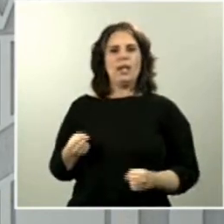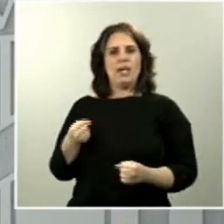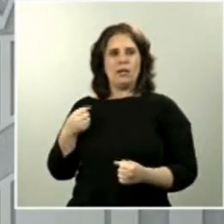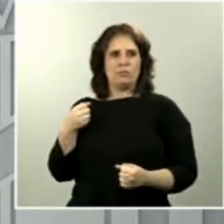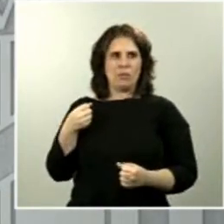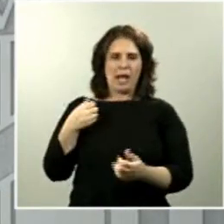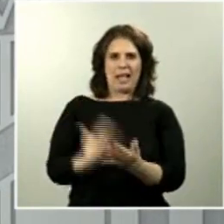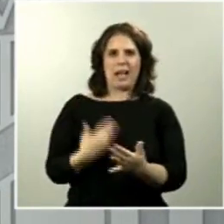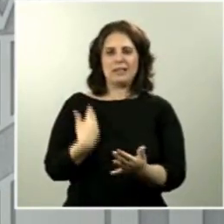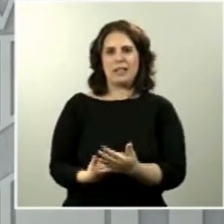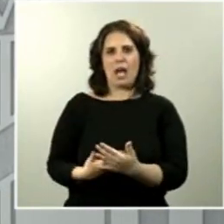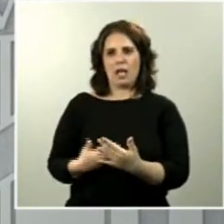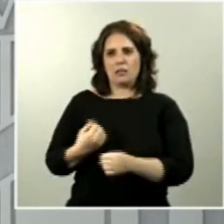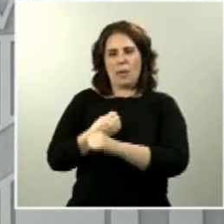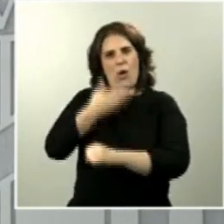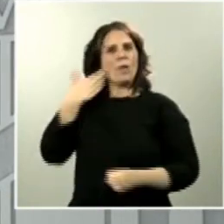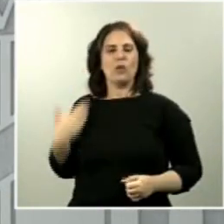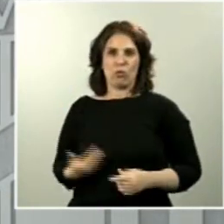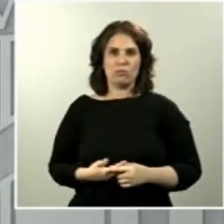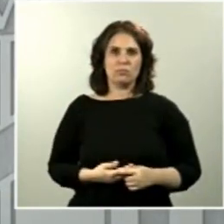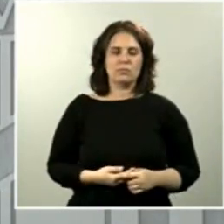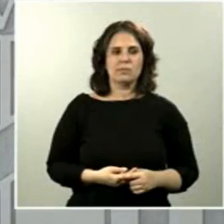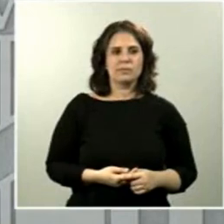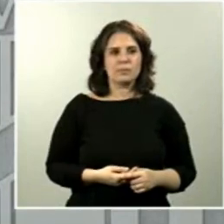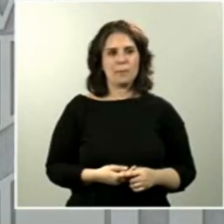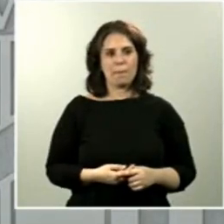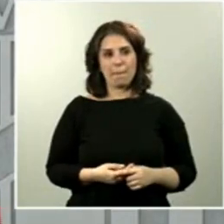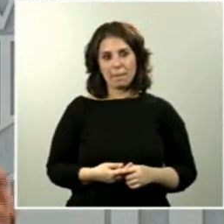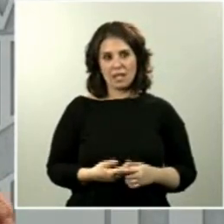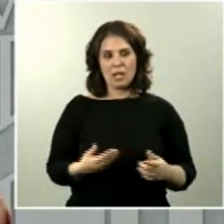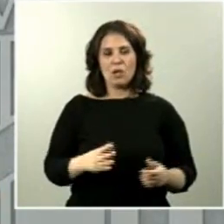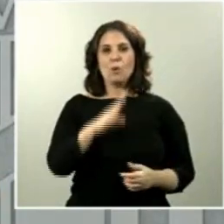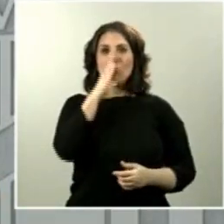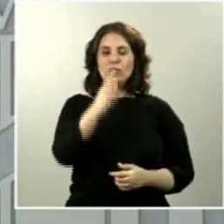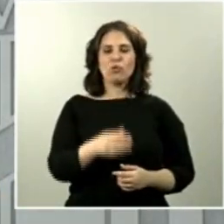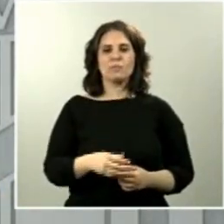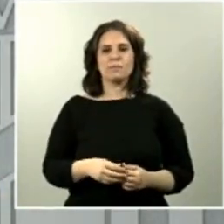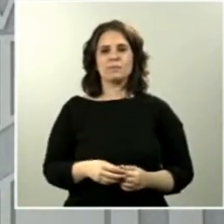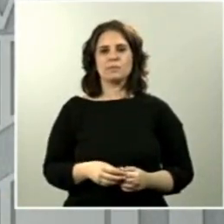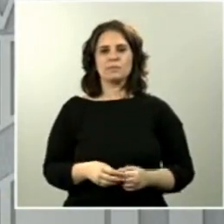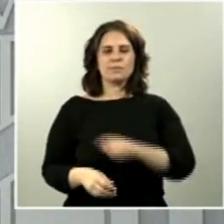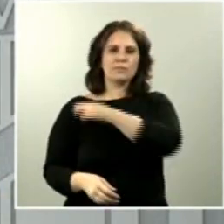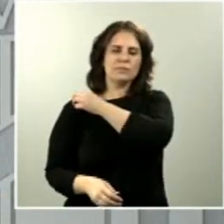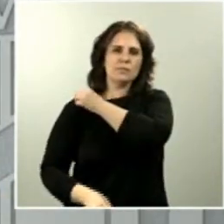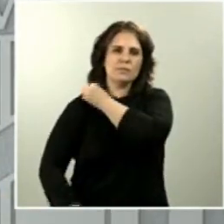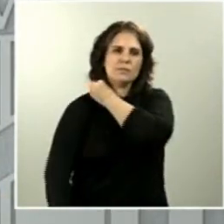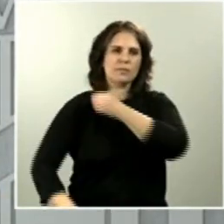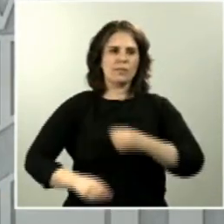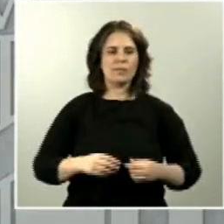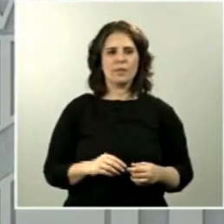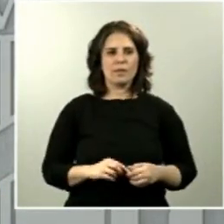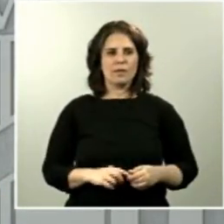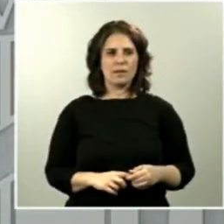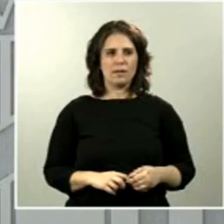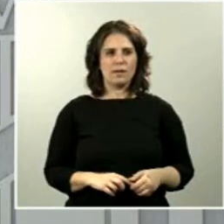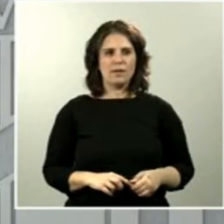tener para un trabajo digno. Por eso, con independencia de que queramos que nadie se quede atrás durante esta crisis, que evidentemente estamos